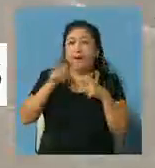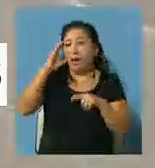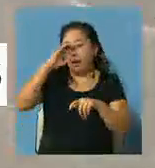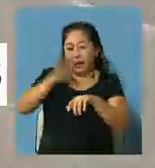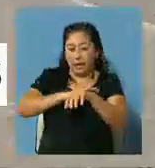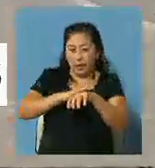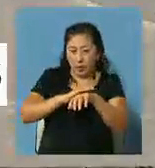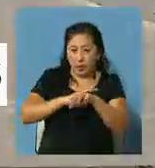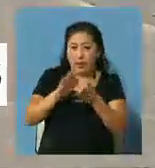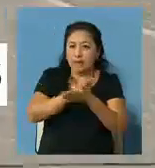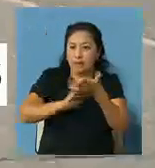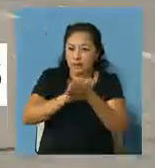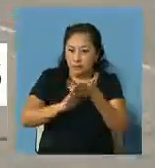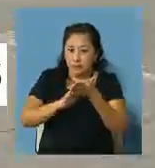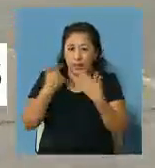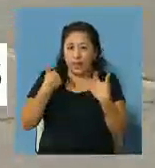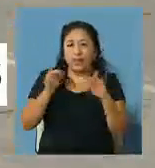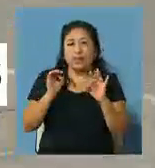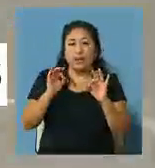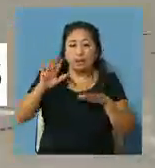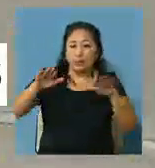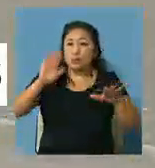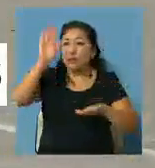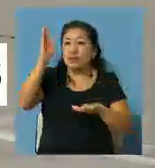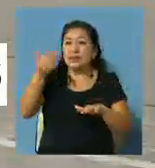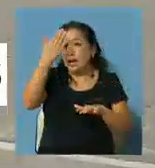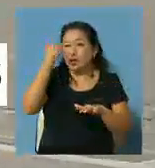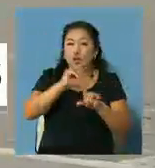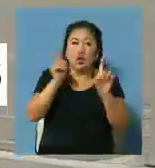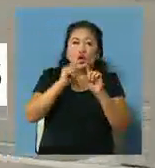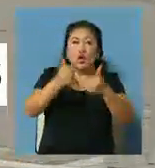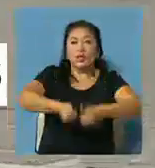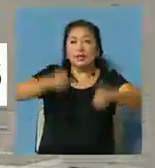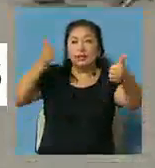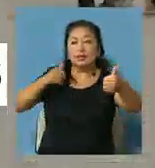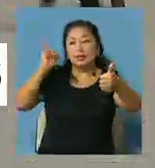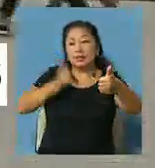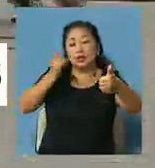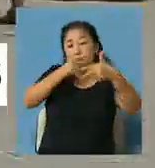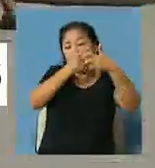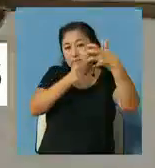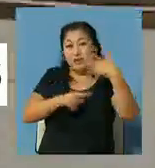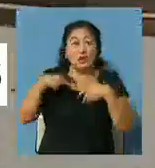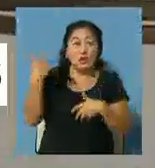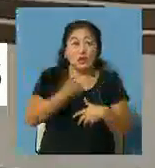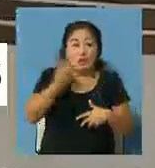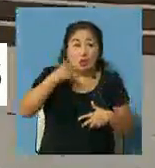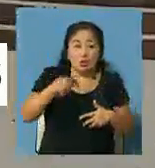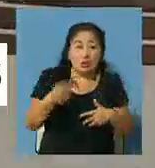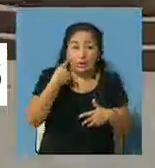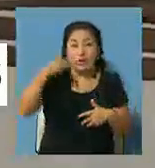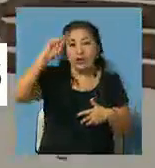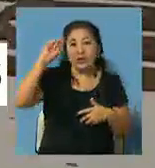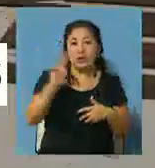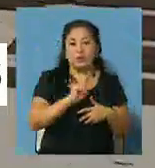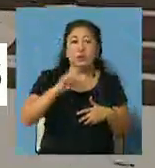en gel limpiarse a la entrada, no tocar las imágenes el distanciamiento y nosotros justamente tenemos que ir